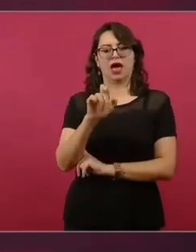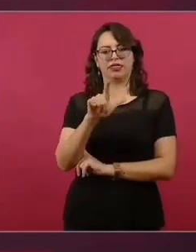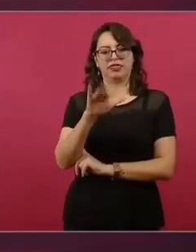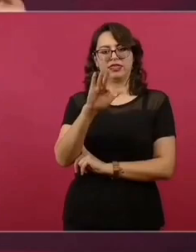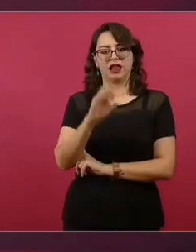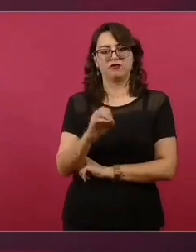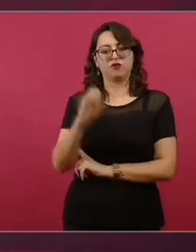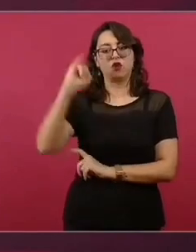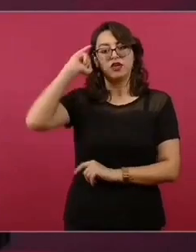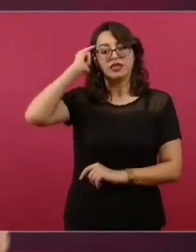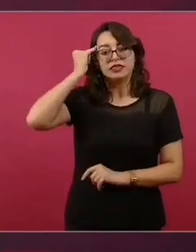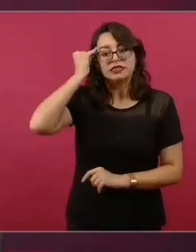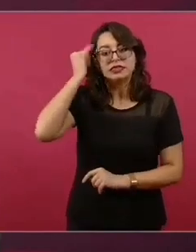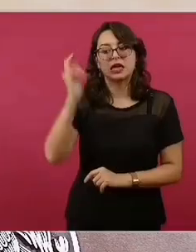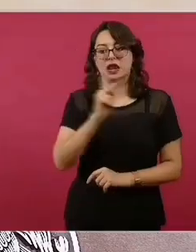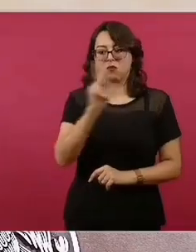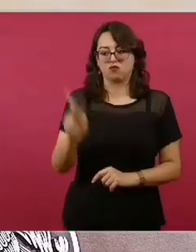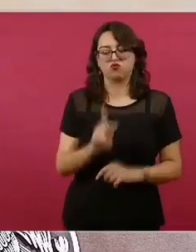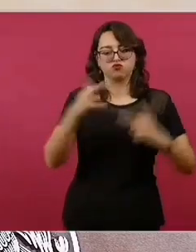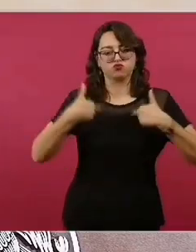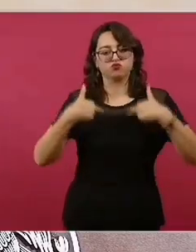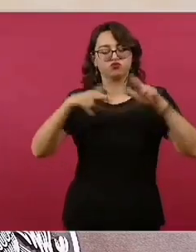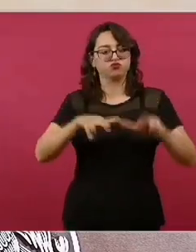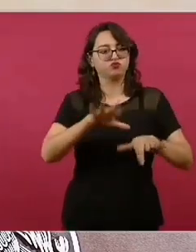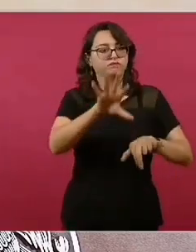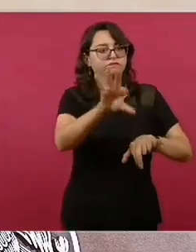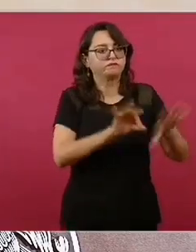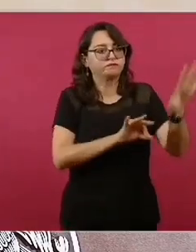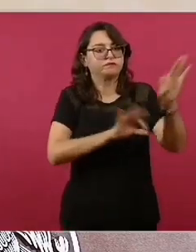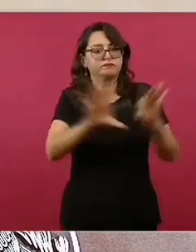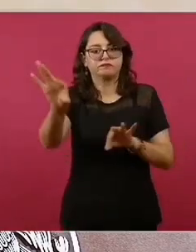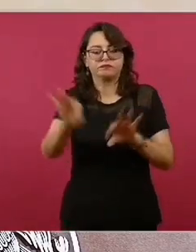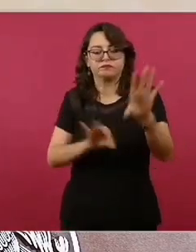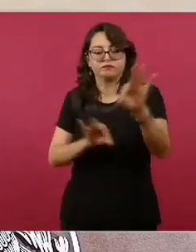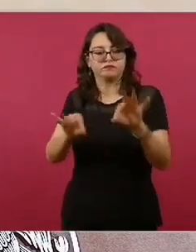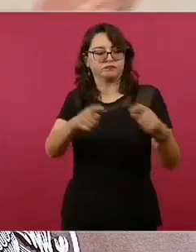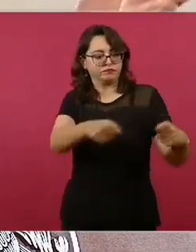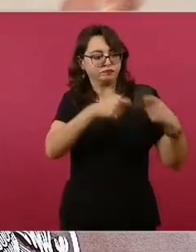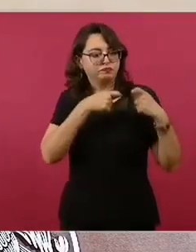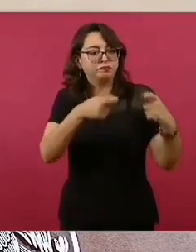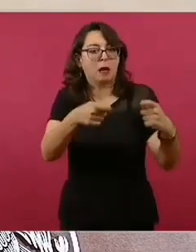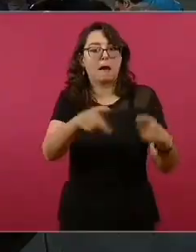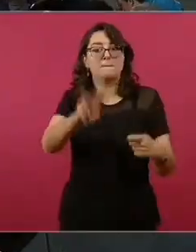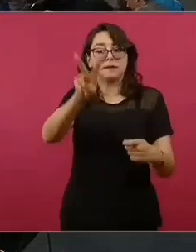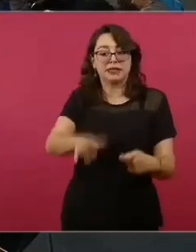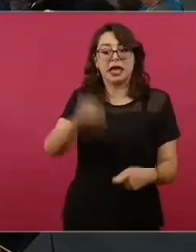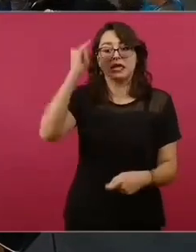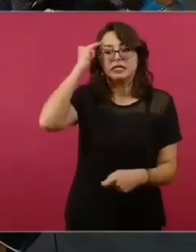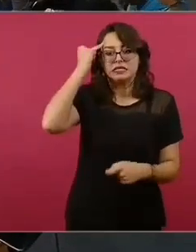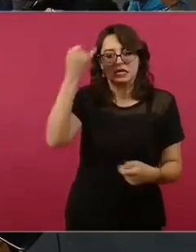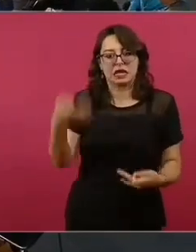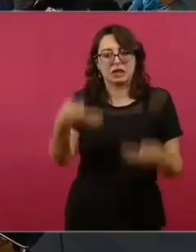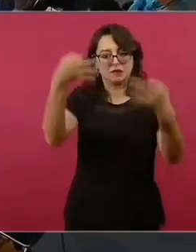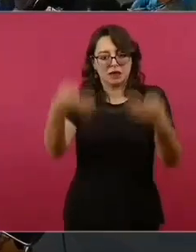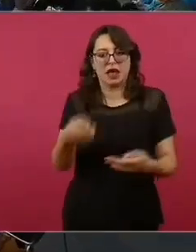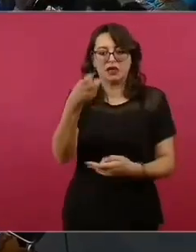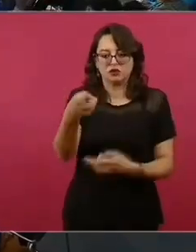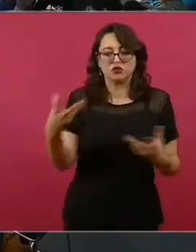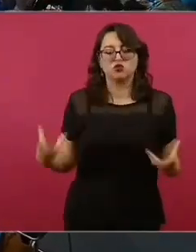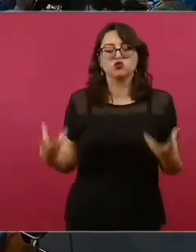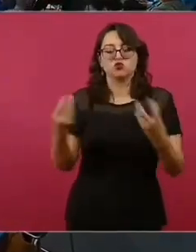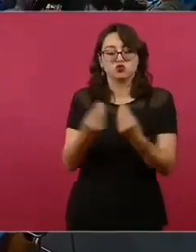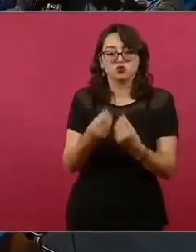nos está ayudando a identificar a las personas más compenetradas con la medicina tradicional e indígena, que justo es lo que se recomienda tener.